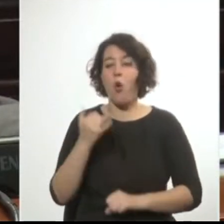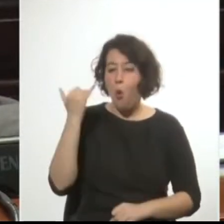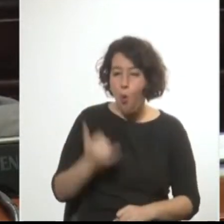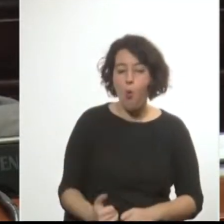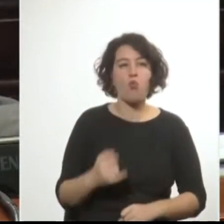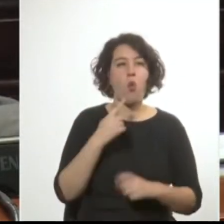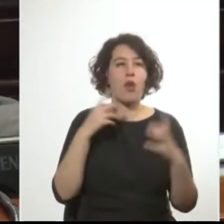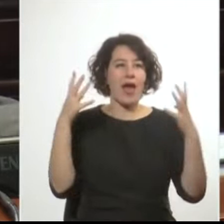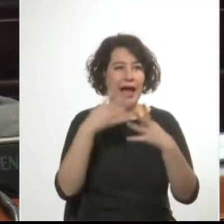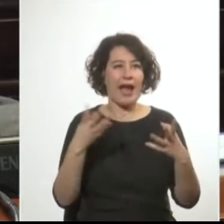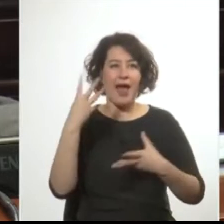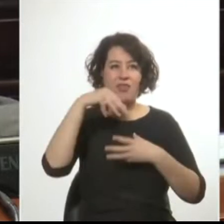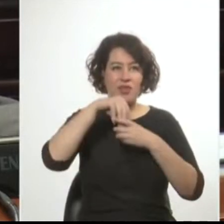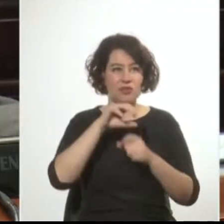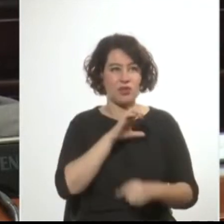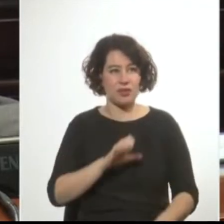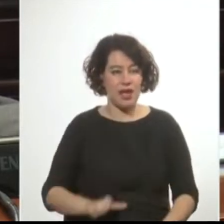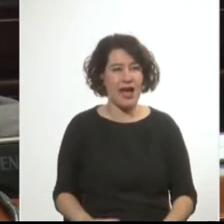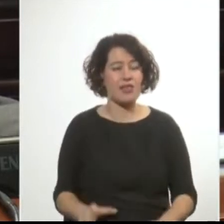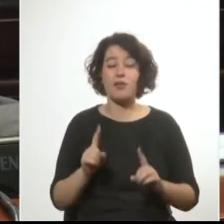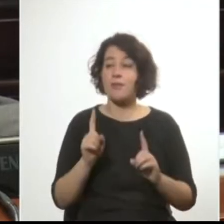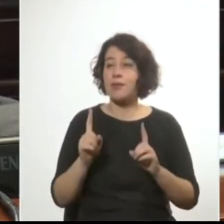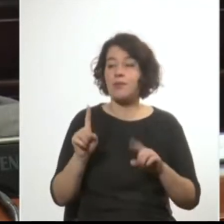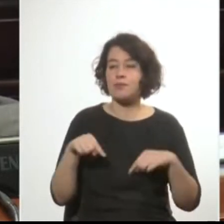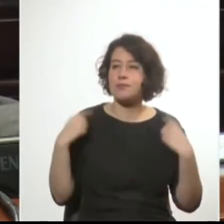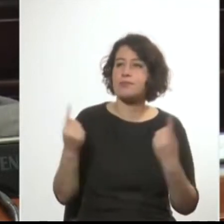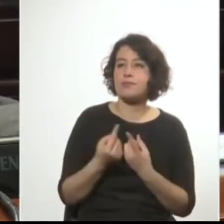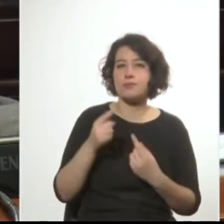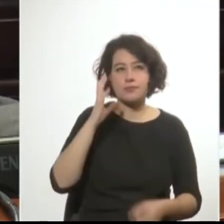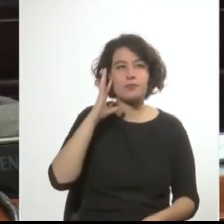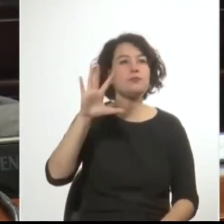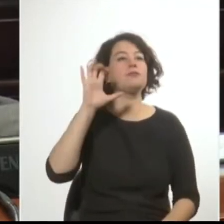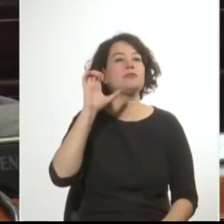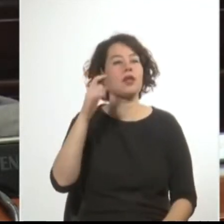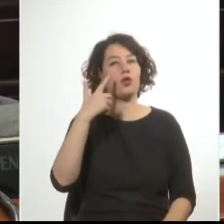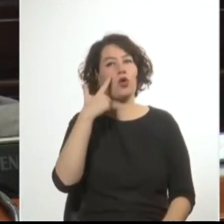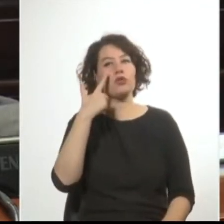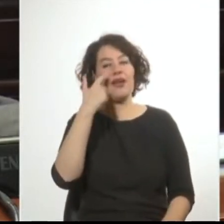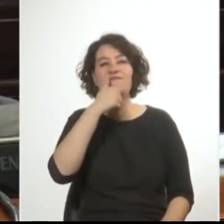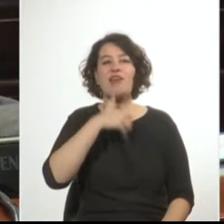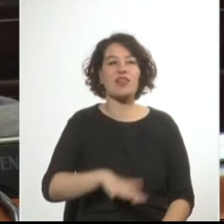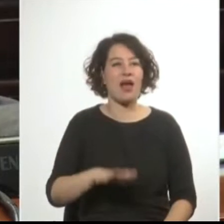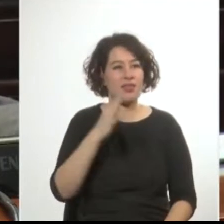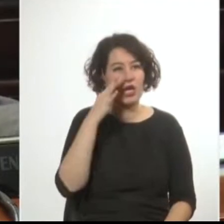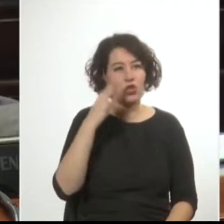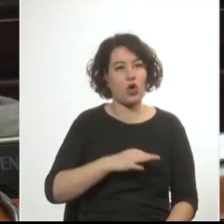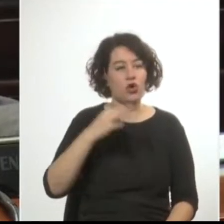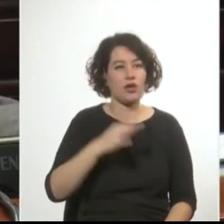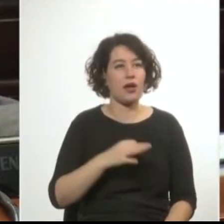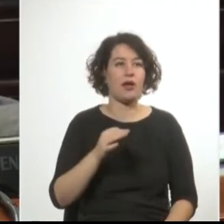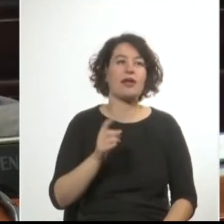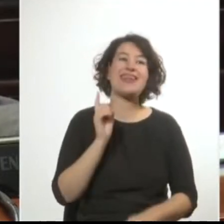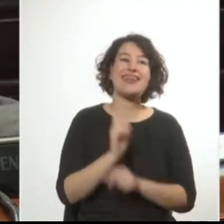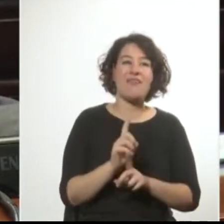El repaso de estos hechos contribuye a conocer la verdad histórica y debe